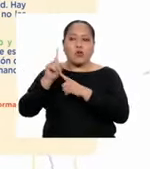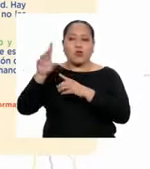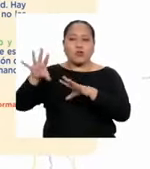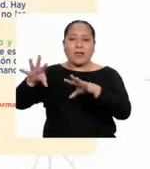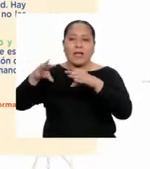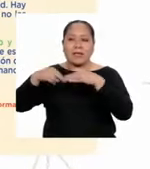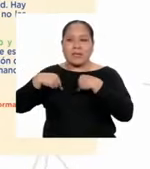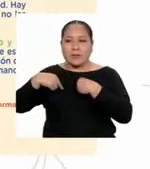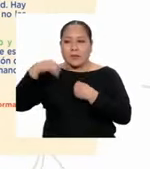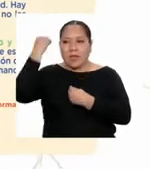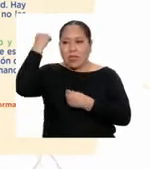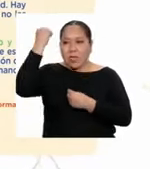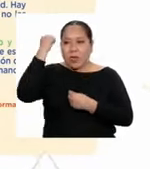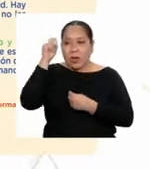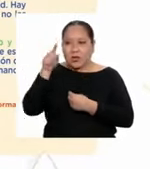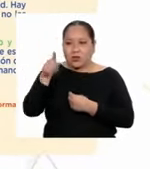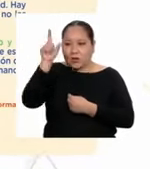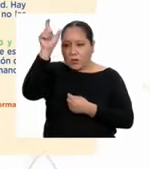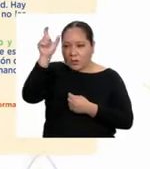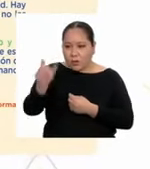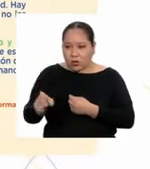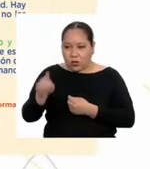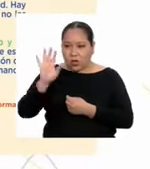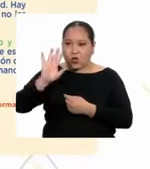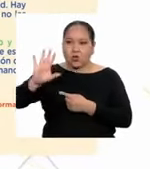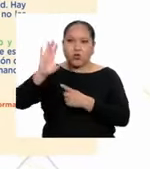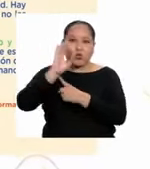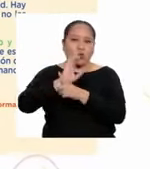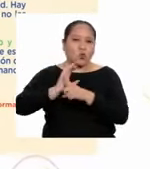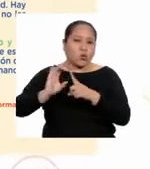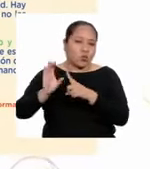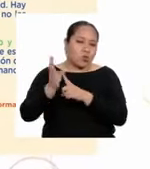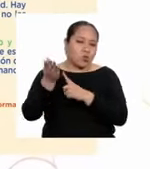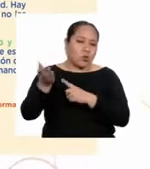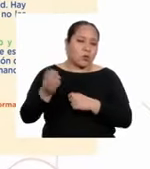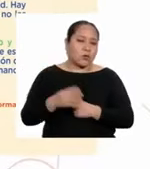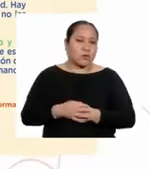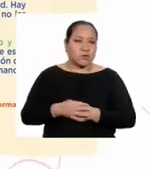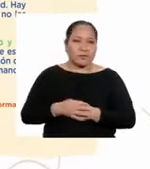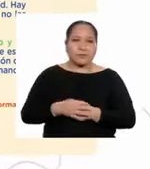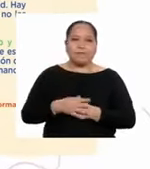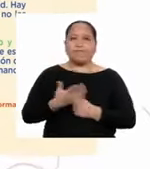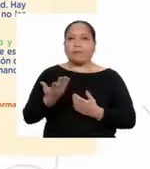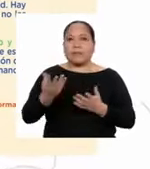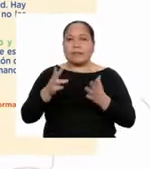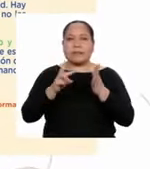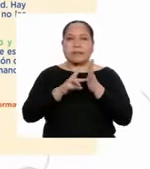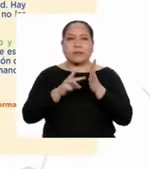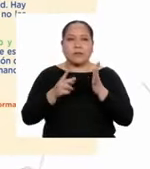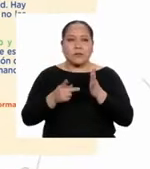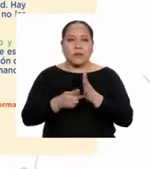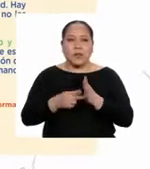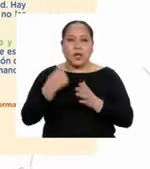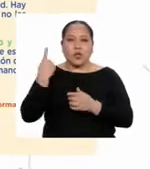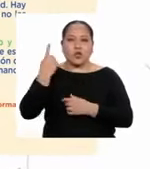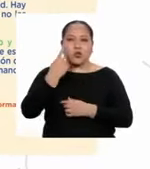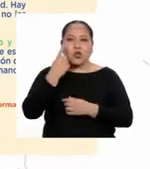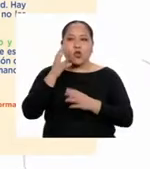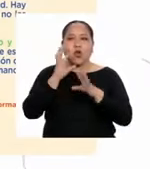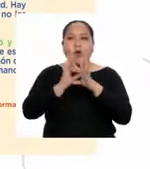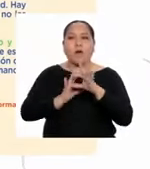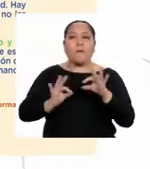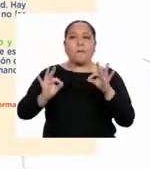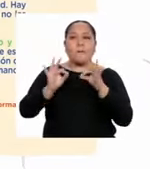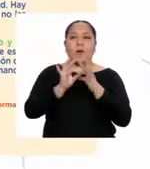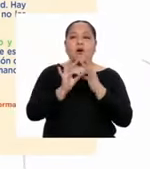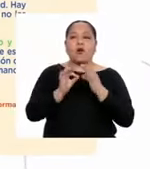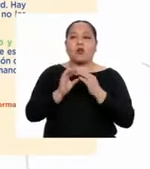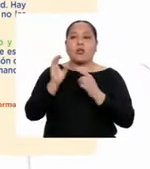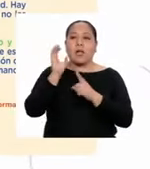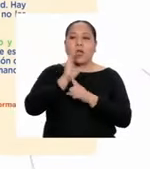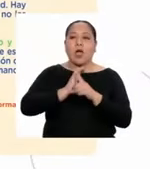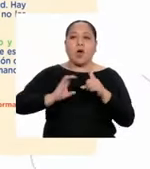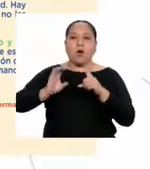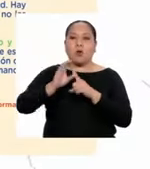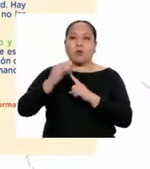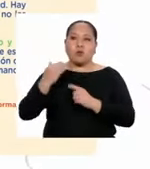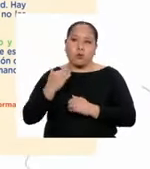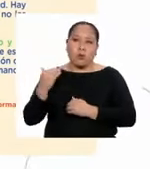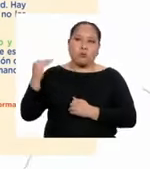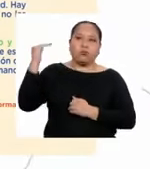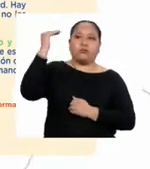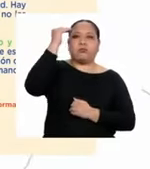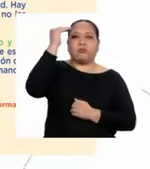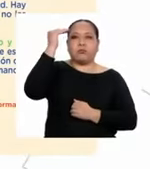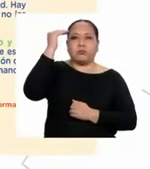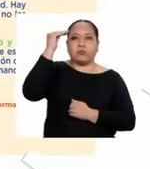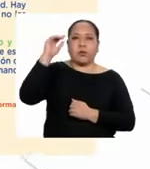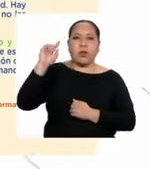a una persona de determinada cultura. O sea, solo importan los derechos de la cultura considerada